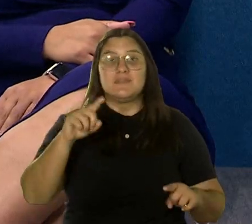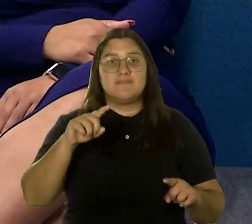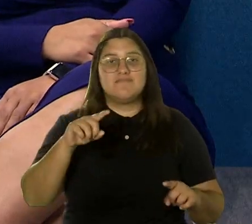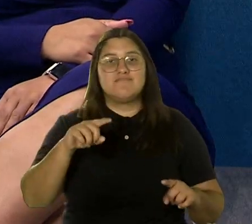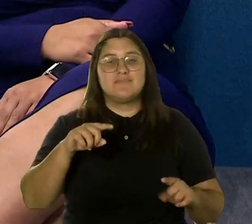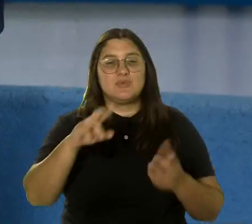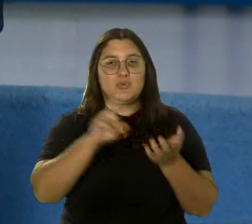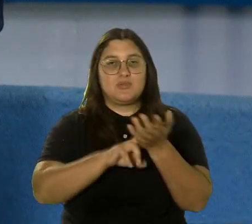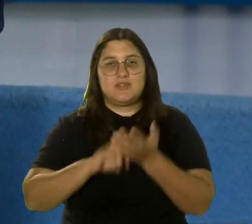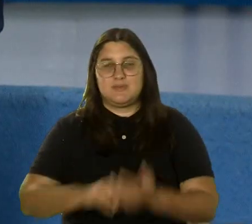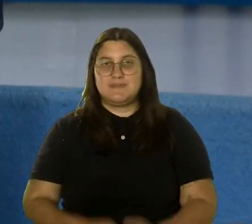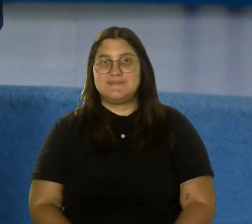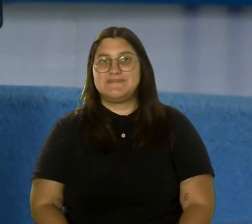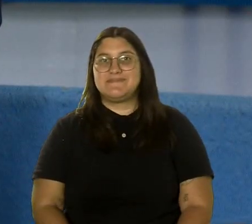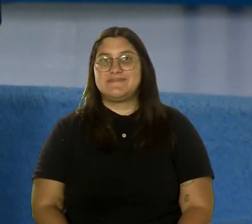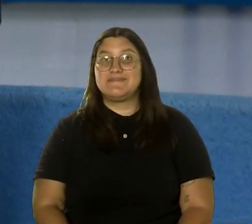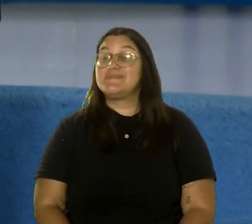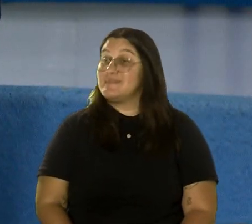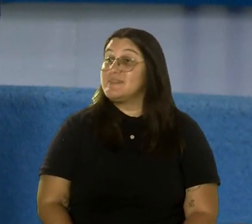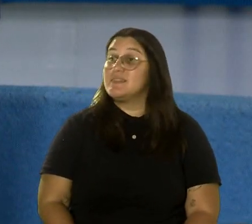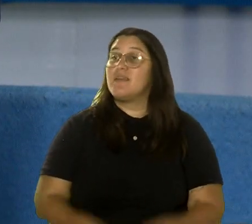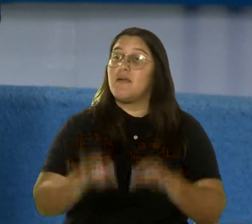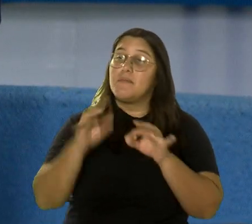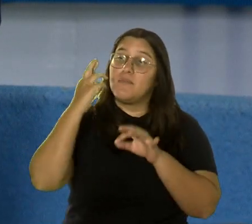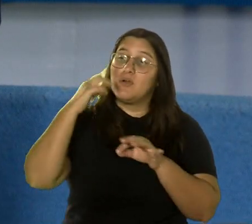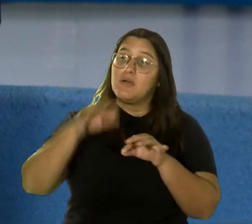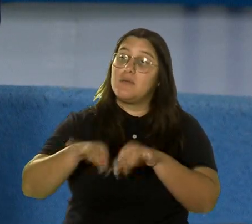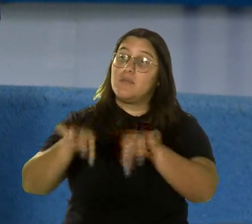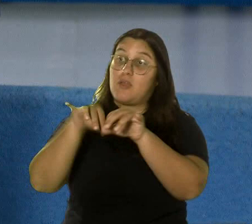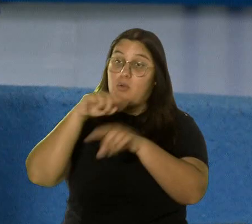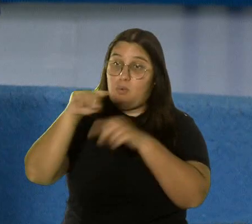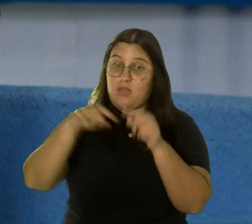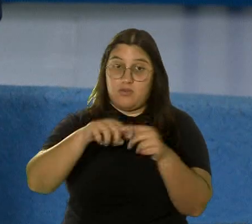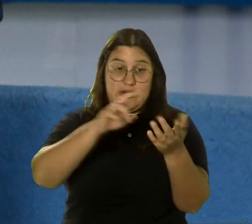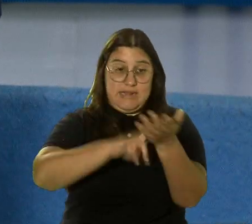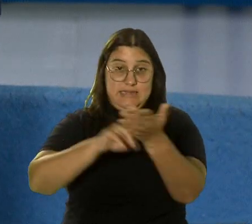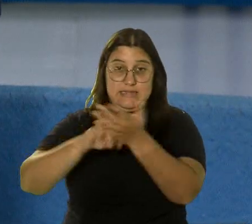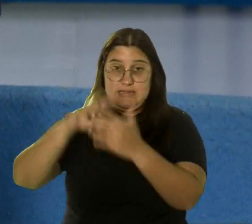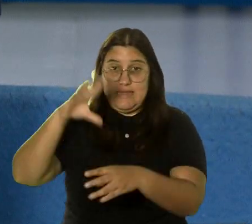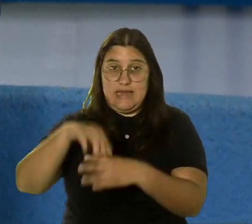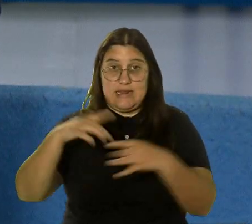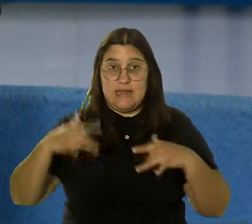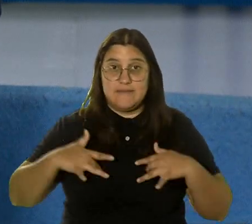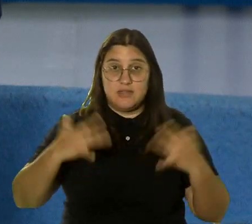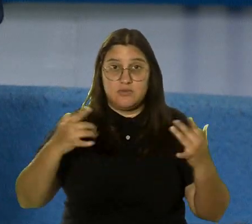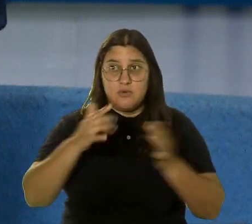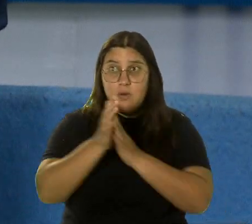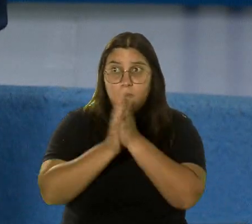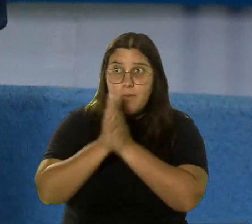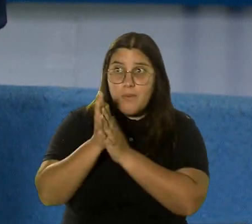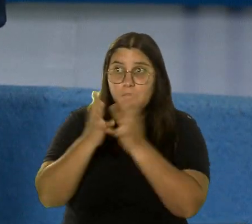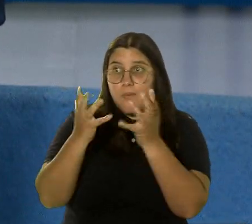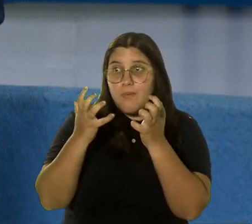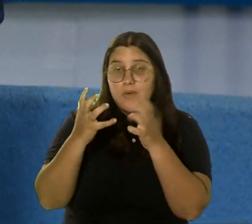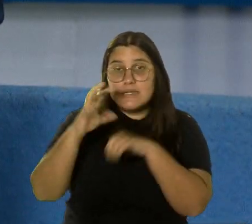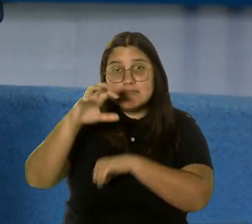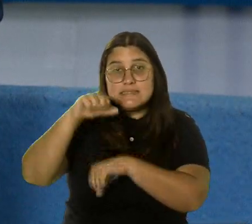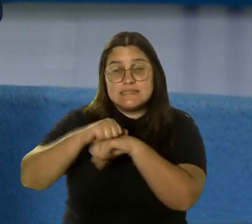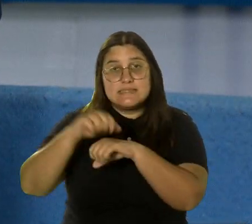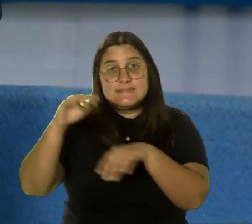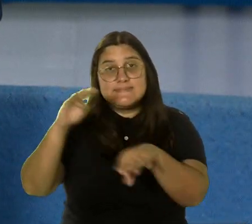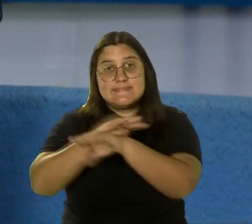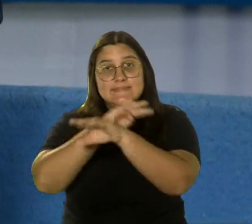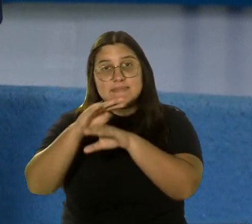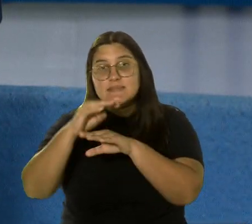empresa. Por eso es importante que cuando el empresario se registre en el evento, ¿verdad? Si su interés es tener esa cita de negocio ya